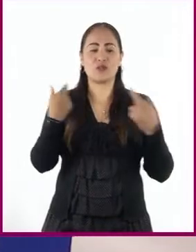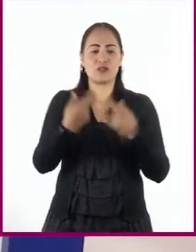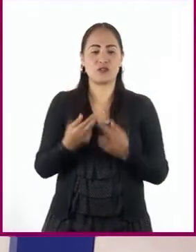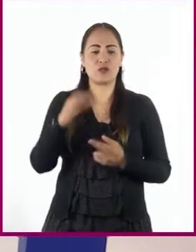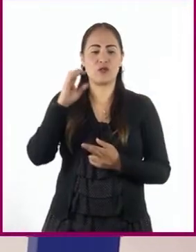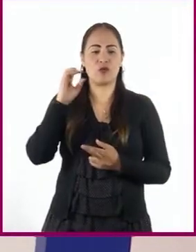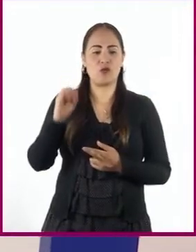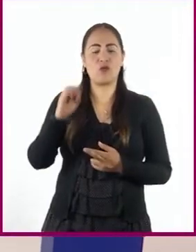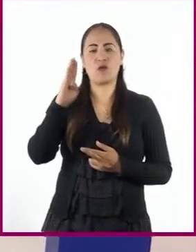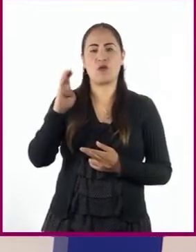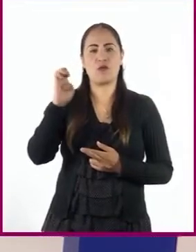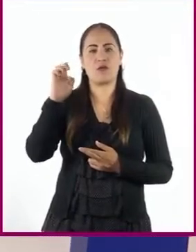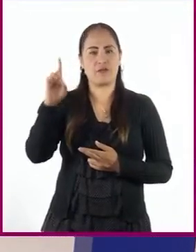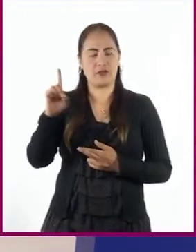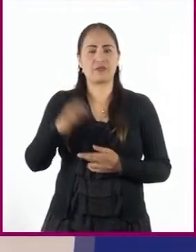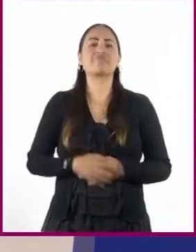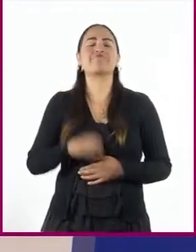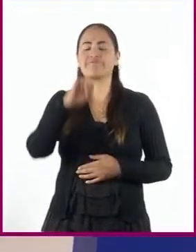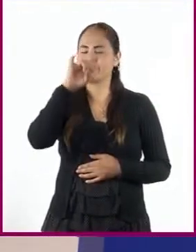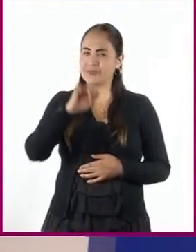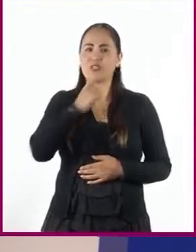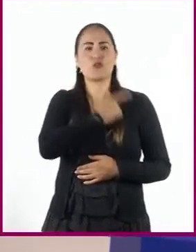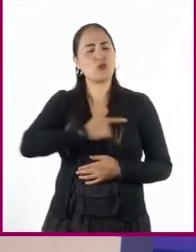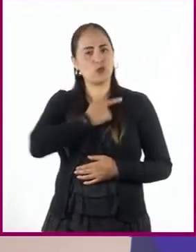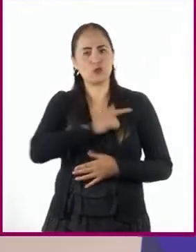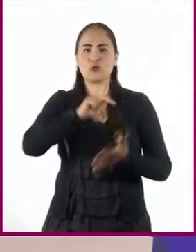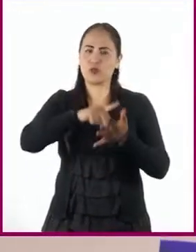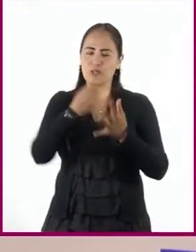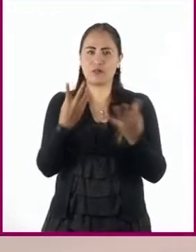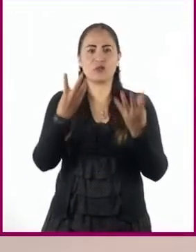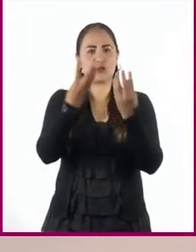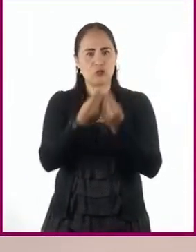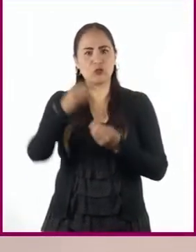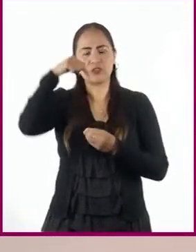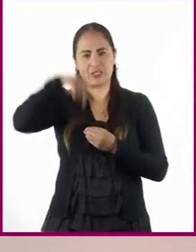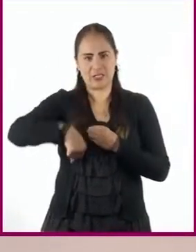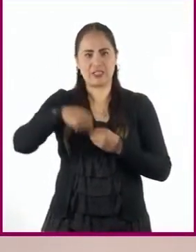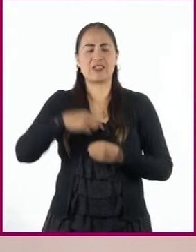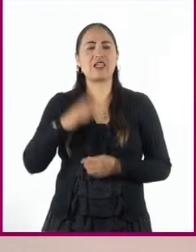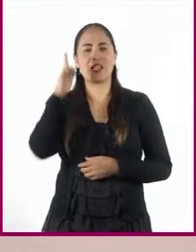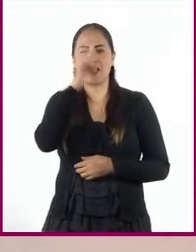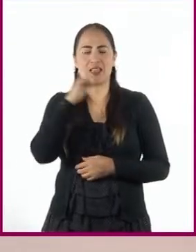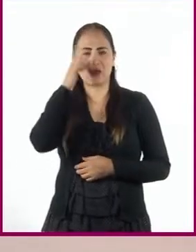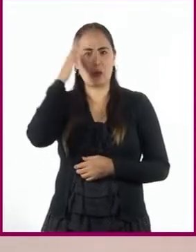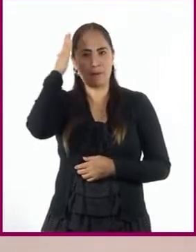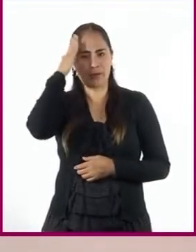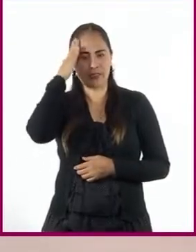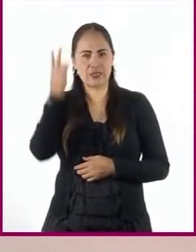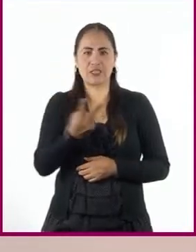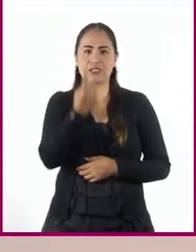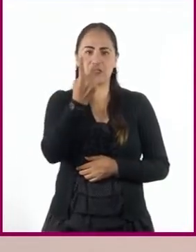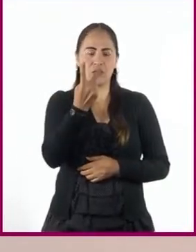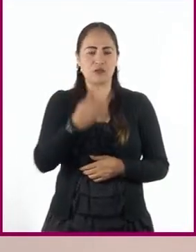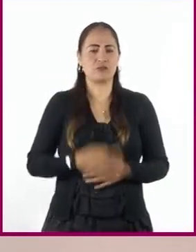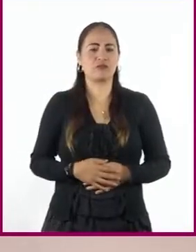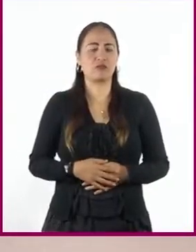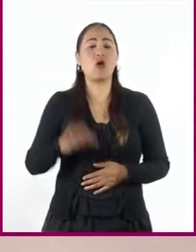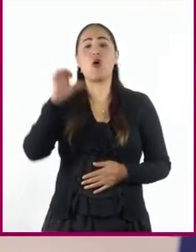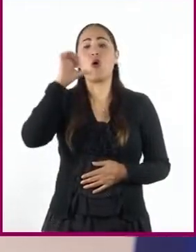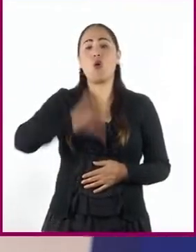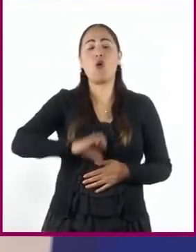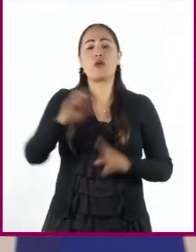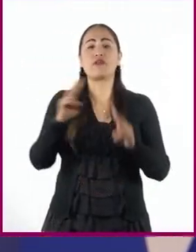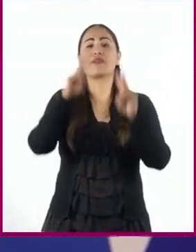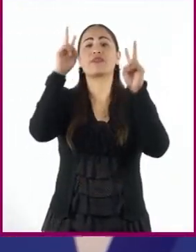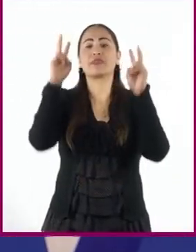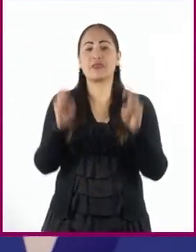¡Suscríbete ¡Es un gusto encontrarnos aquí en una sesión más de Lengua Materna 2! Hoy hablaremos